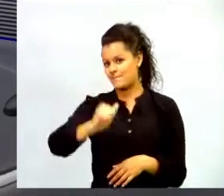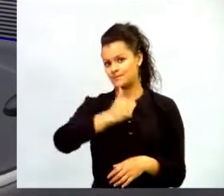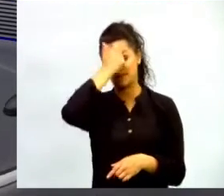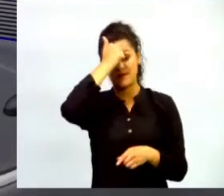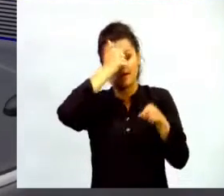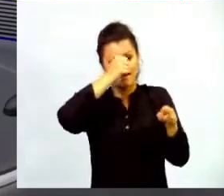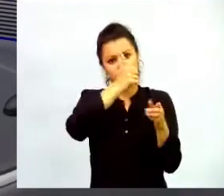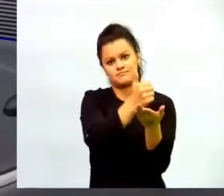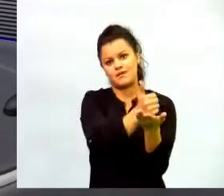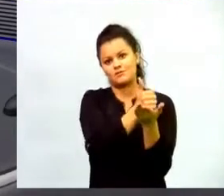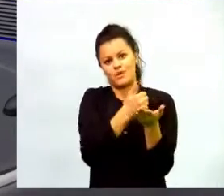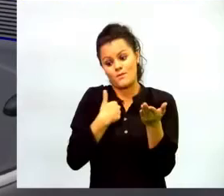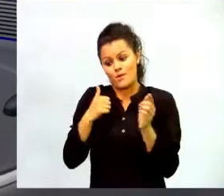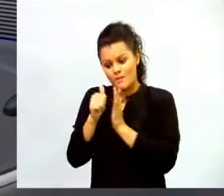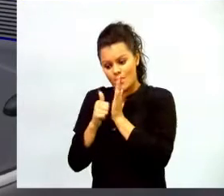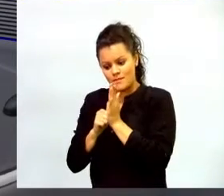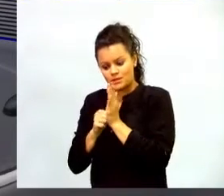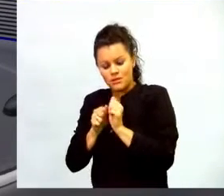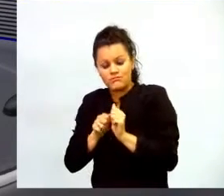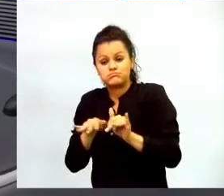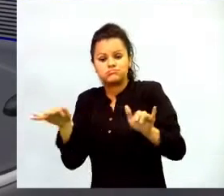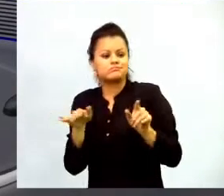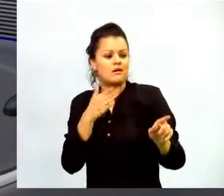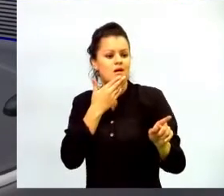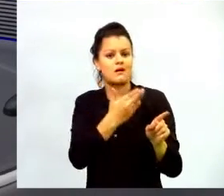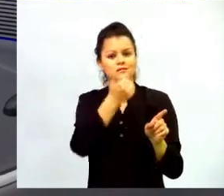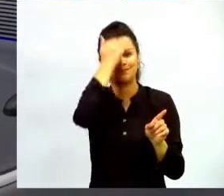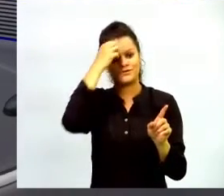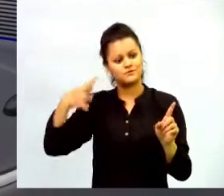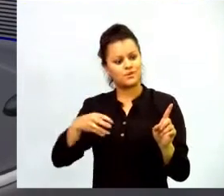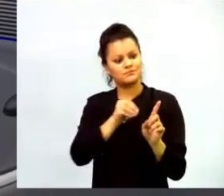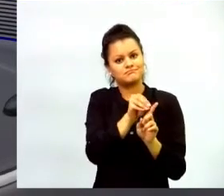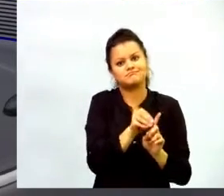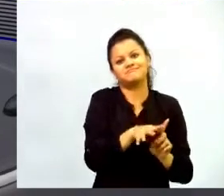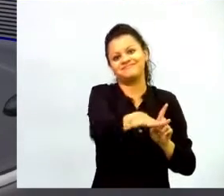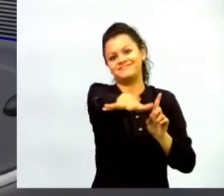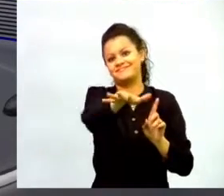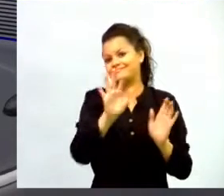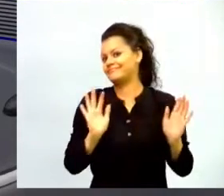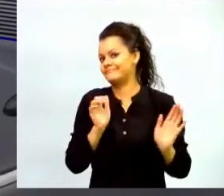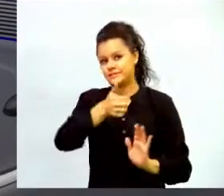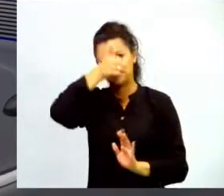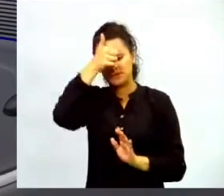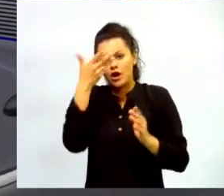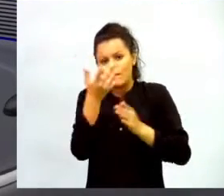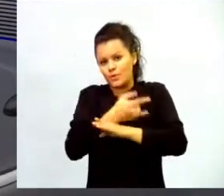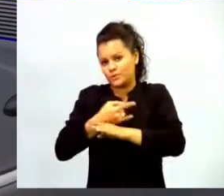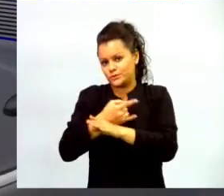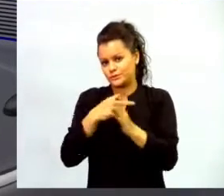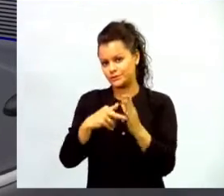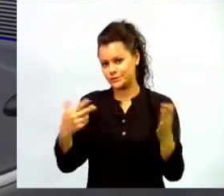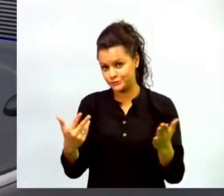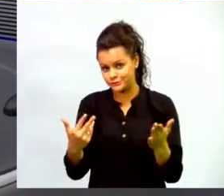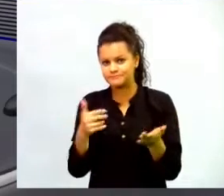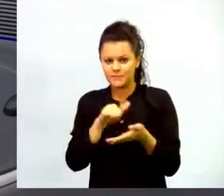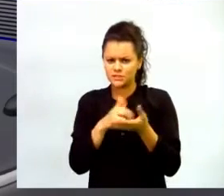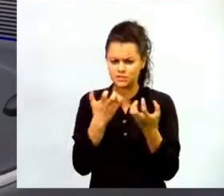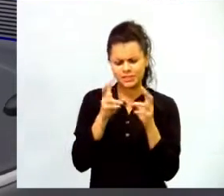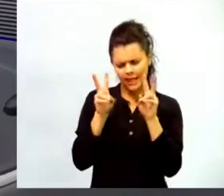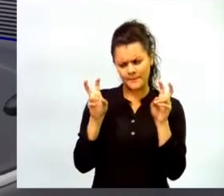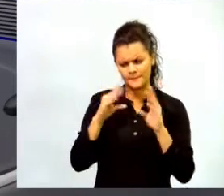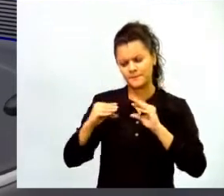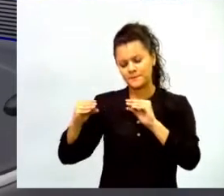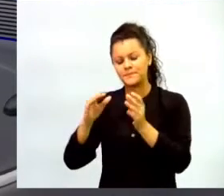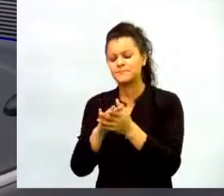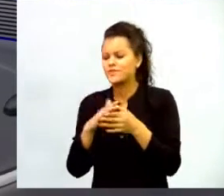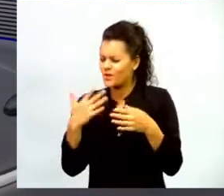programas de acompañamiento uso apropiación de la tecnología entonces yo quiero hablar un poco de eso de los maestros como hacemos para que los